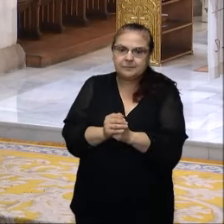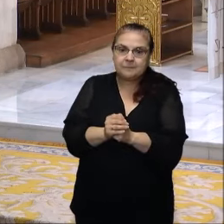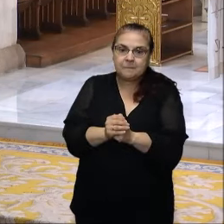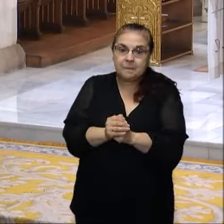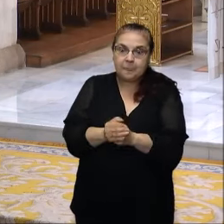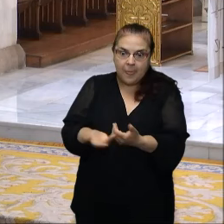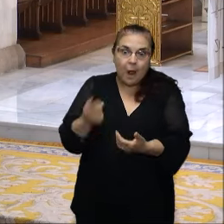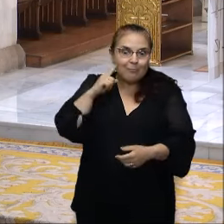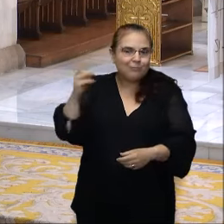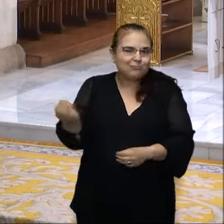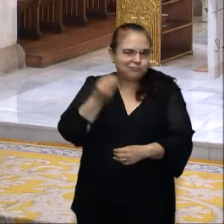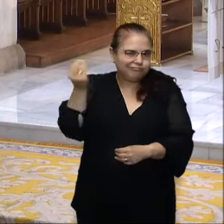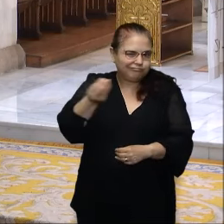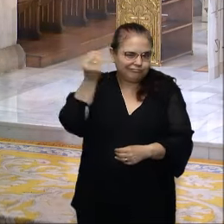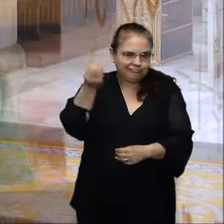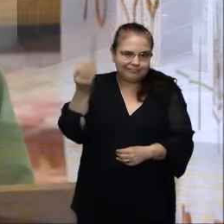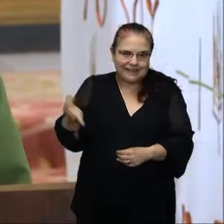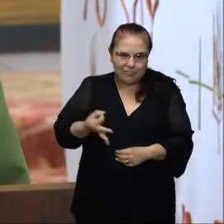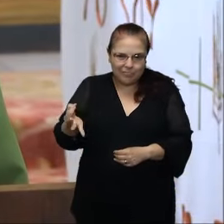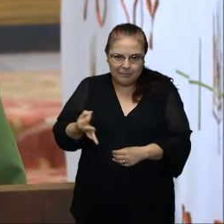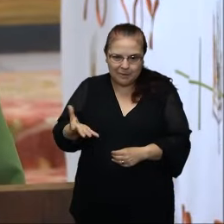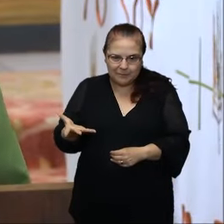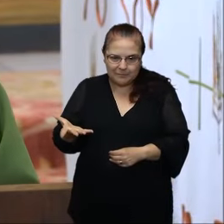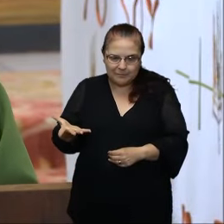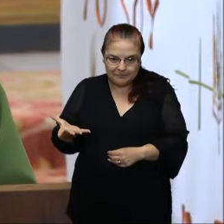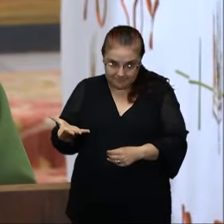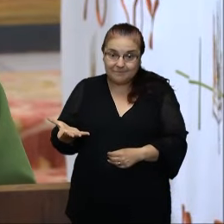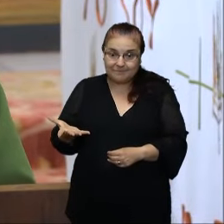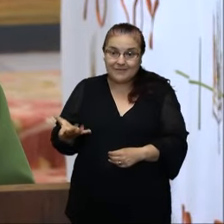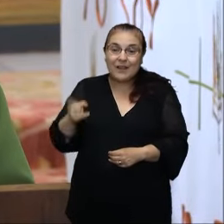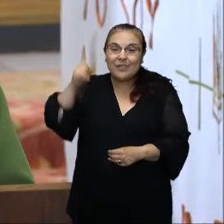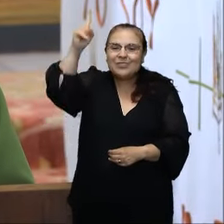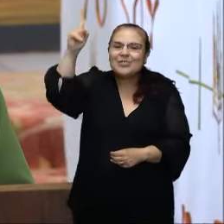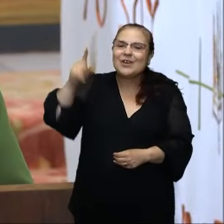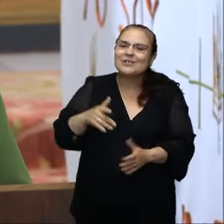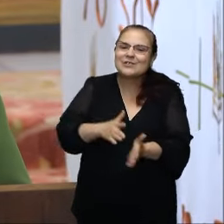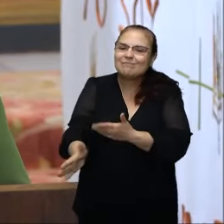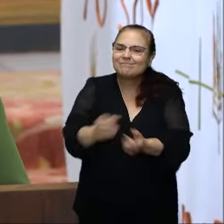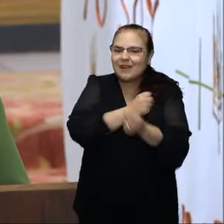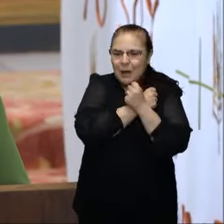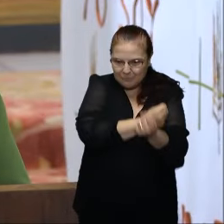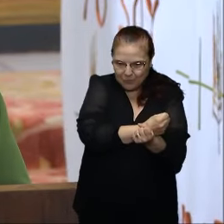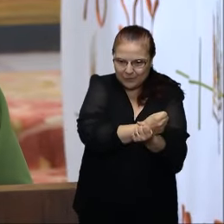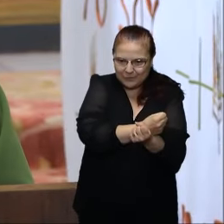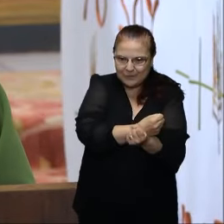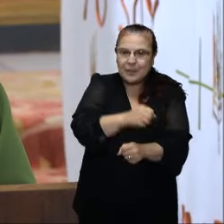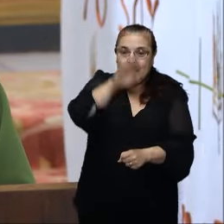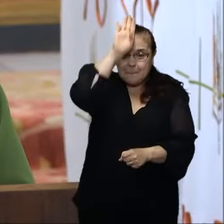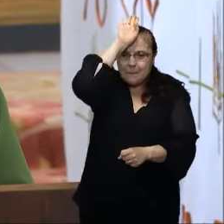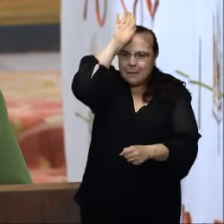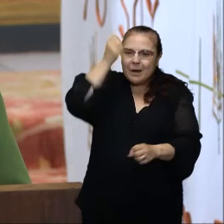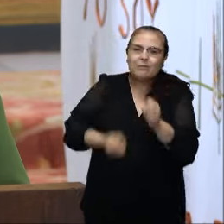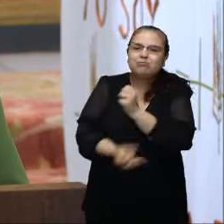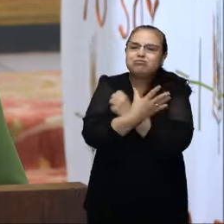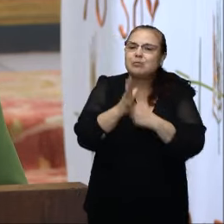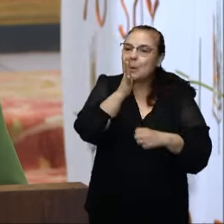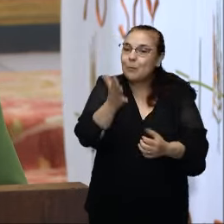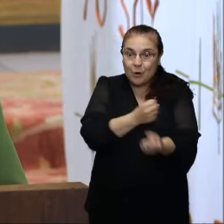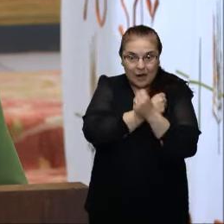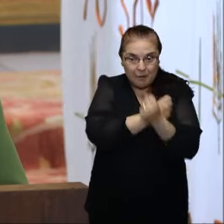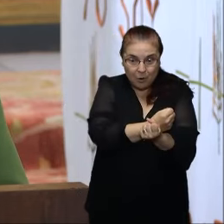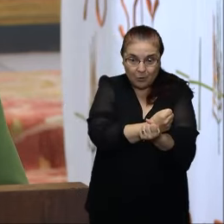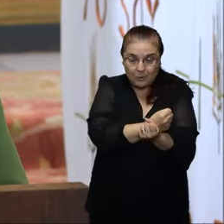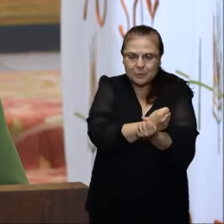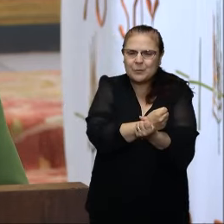Vamos a mejorar. Dios, que es amor, decía el Papa, y termino, nos ha creado por amor y para que podamos